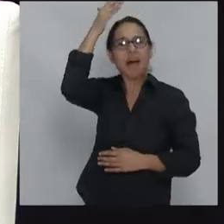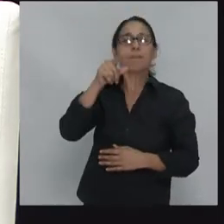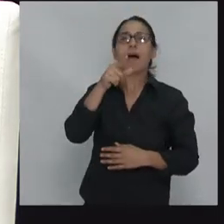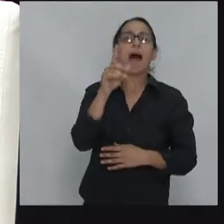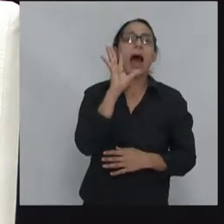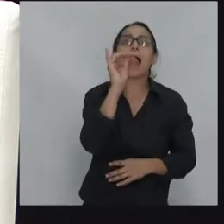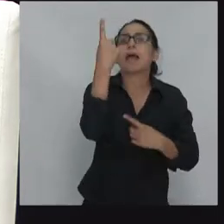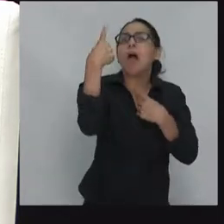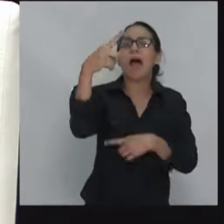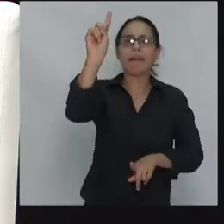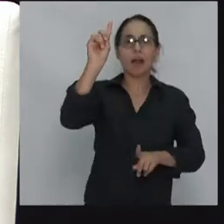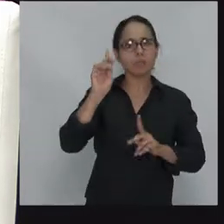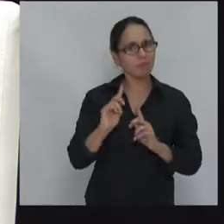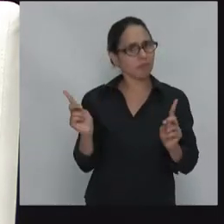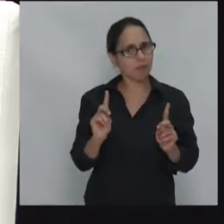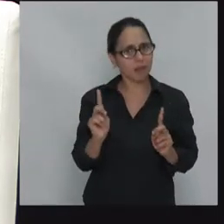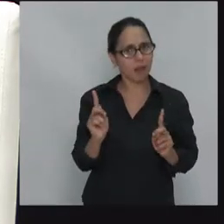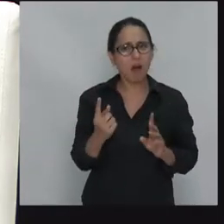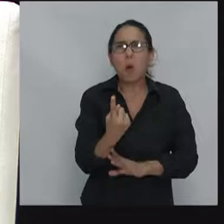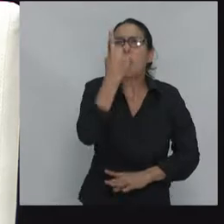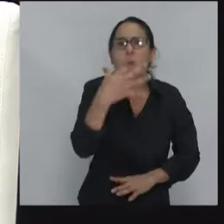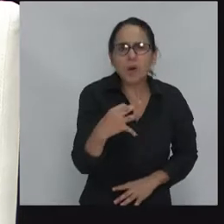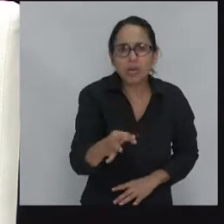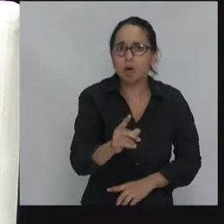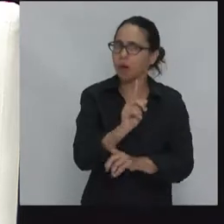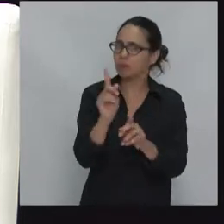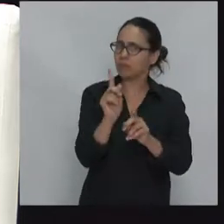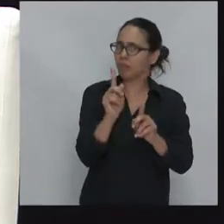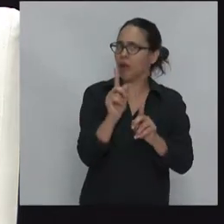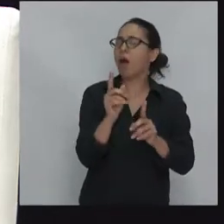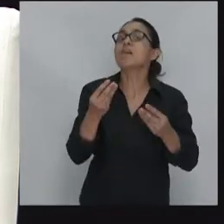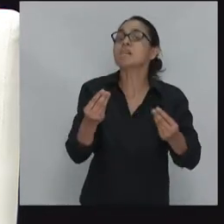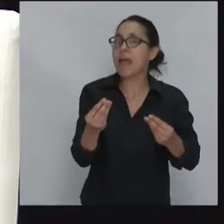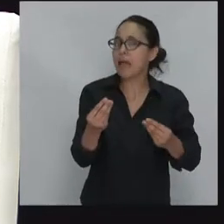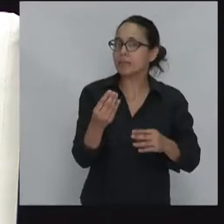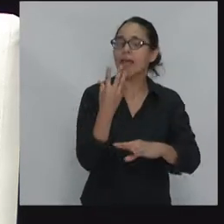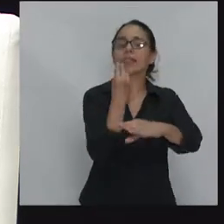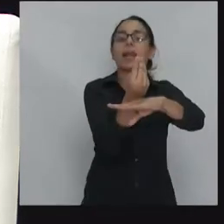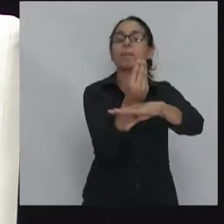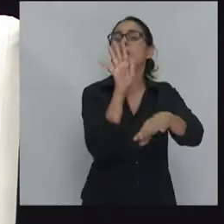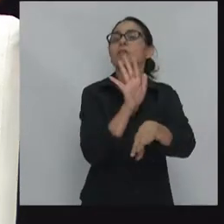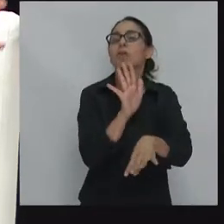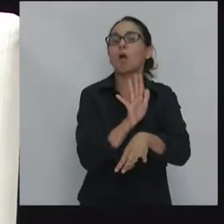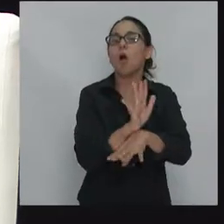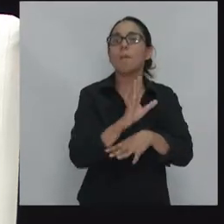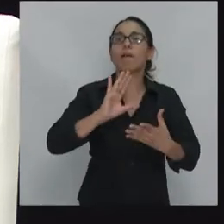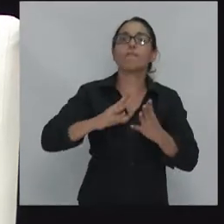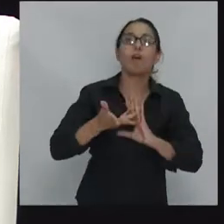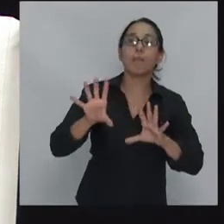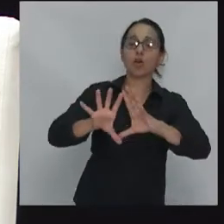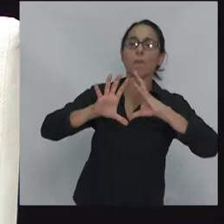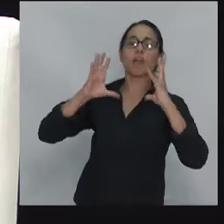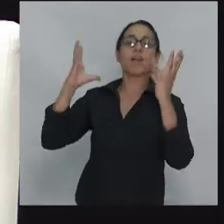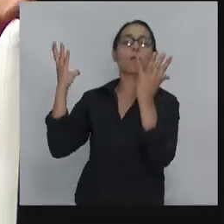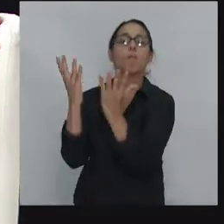En realidad, Trump está representando el ascenso de lo que podríamos llamar una nueva internacional del odio,